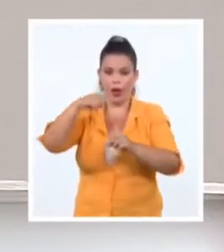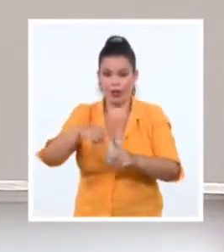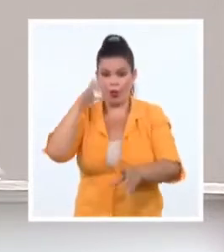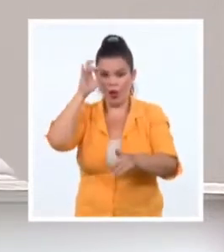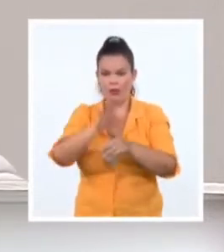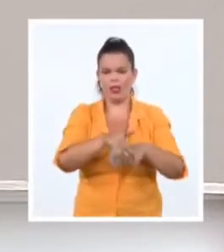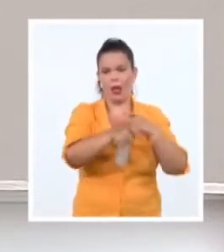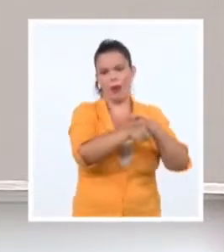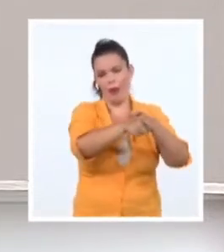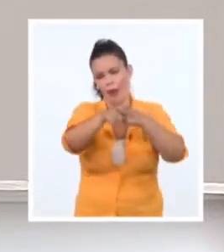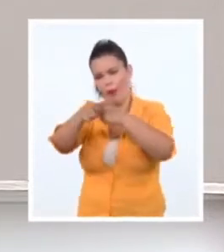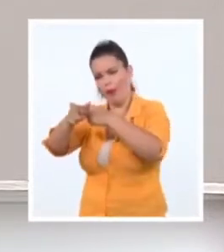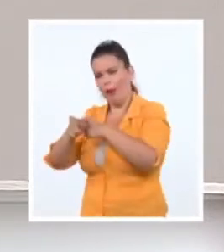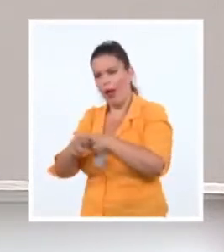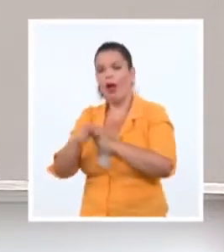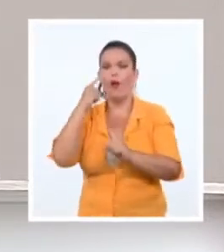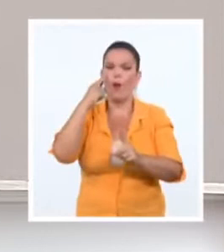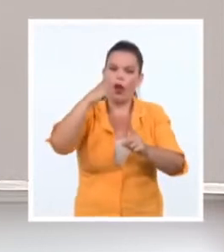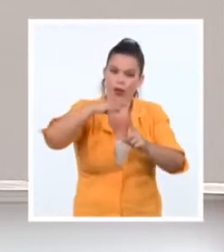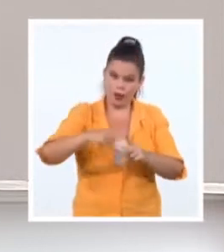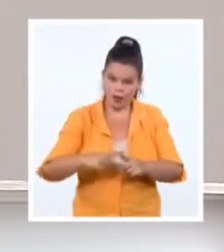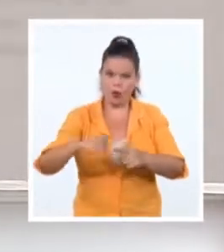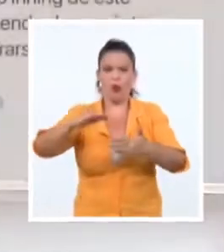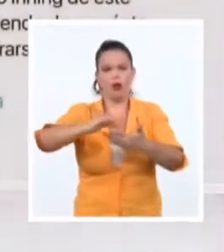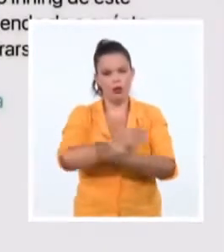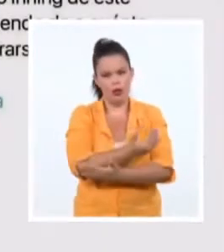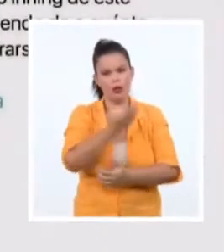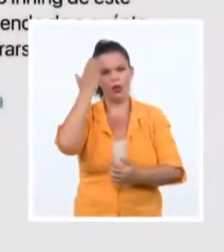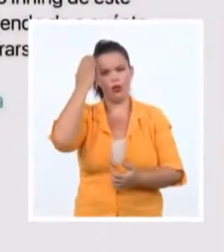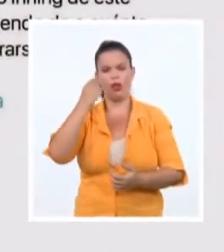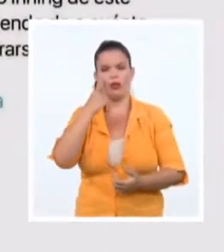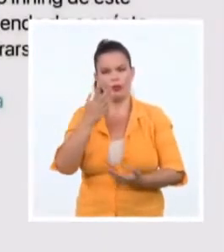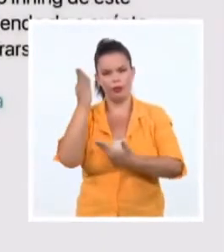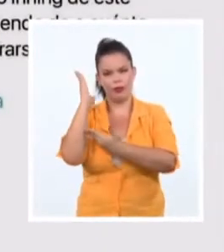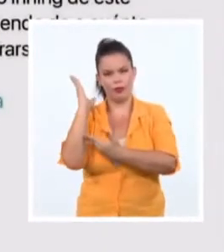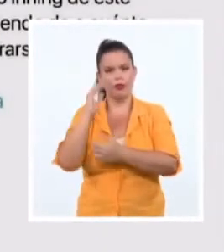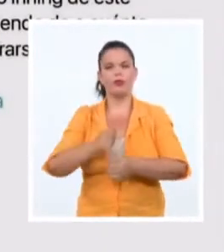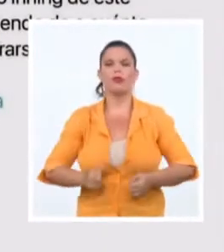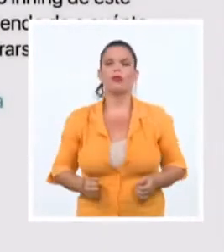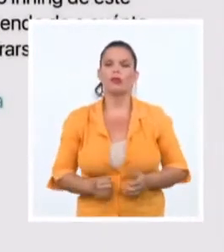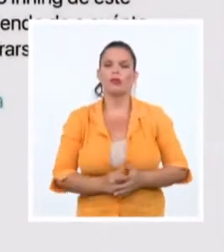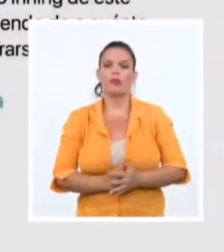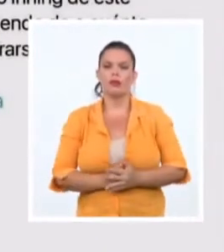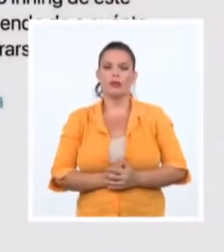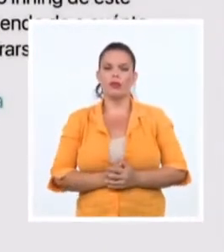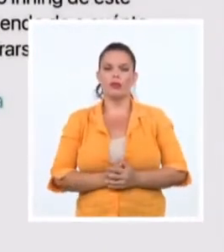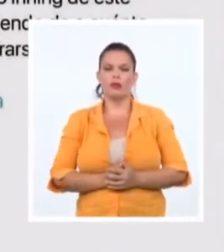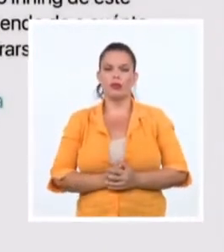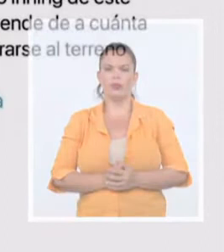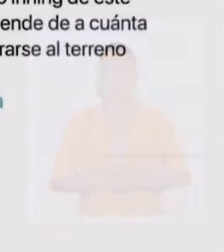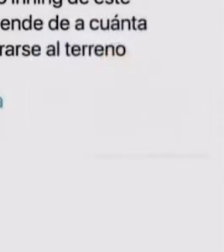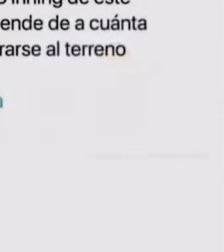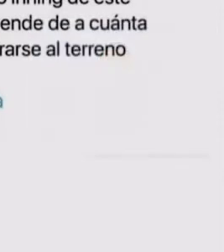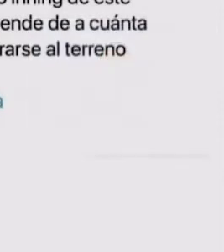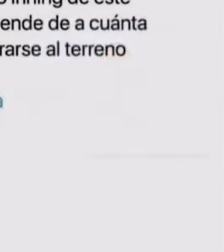derrumbe de un régimen. También ahí vemos algunos de los llamados